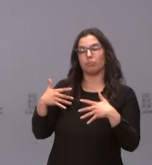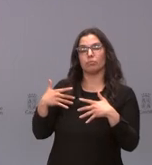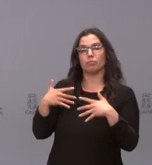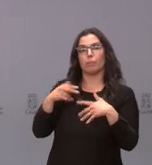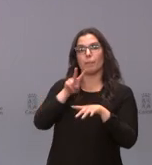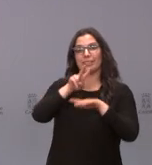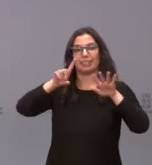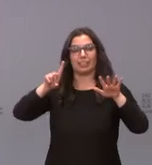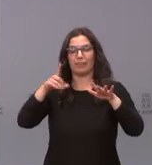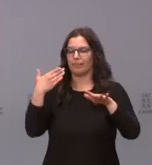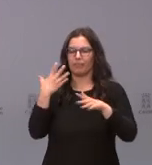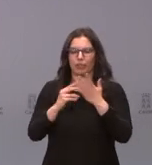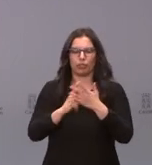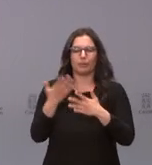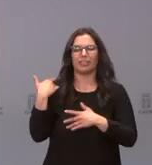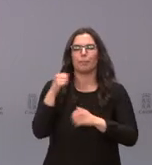y ha decidido